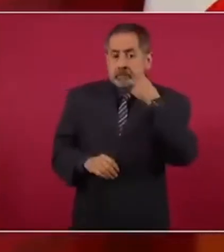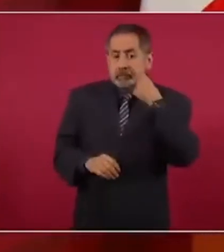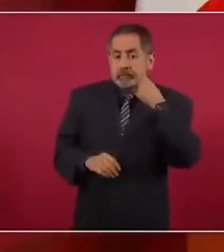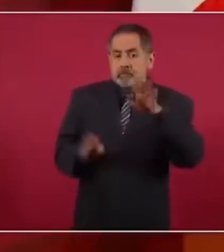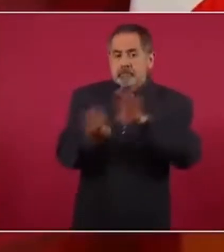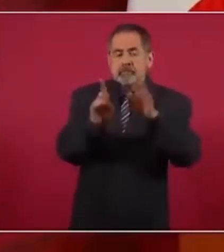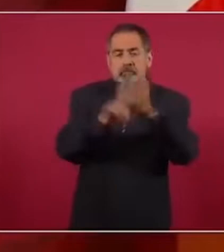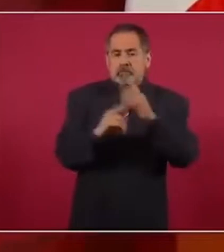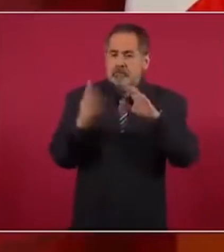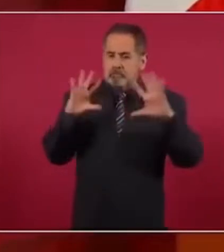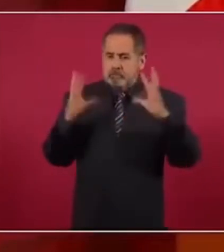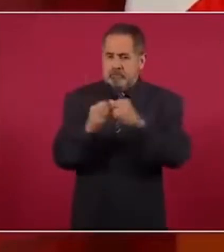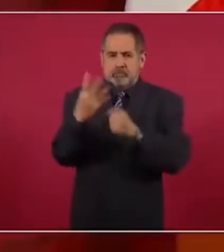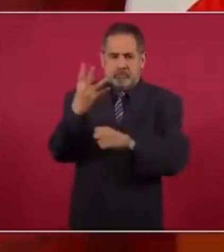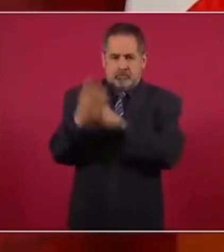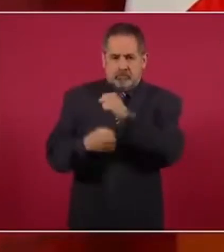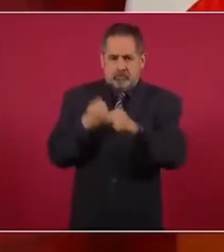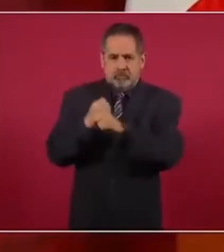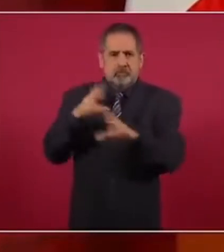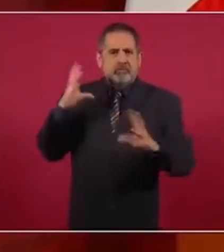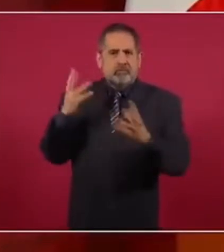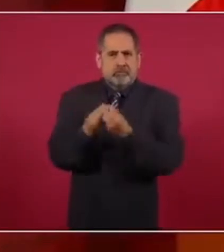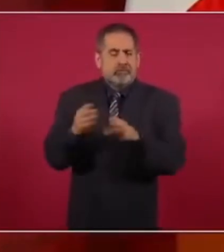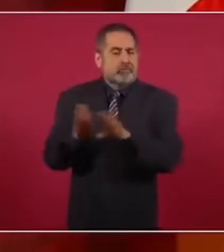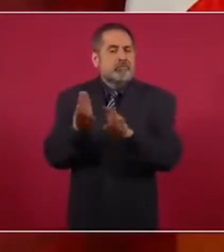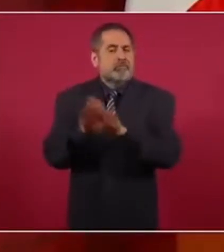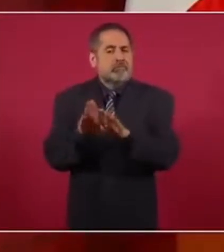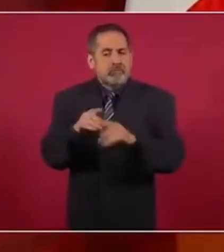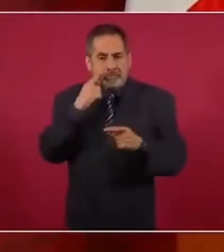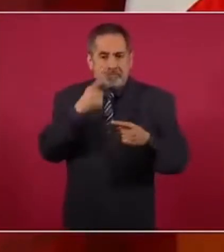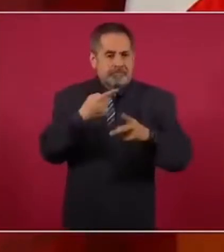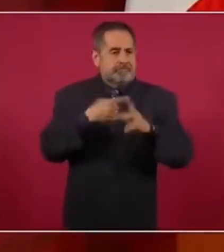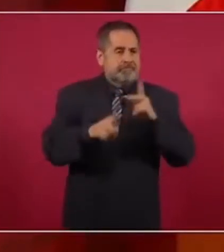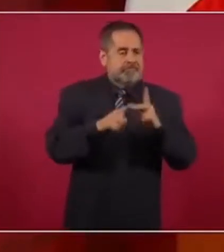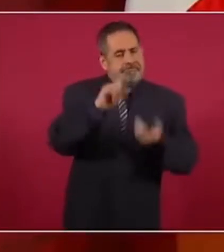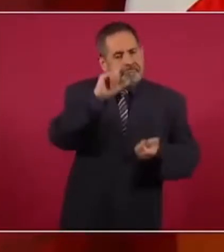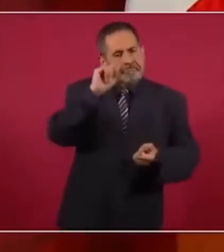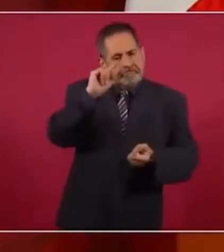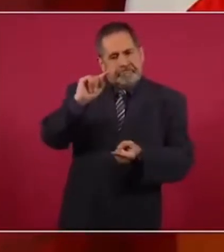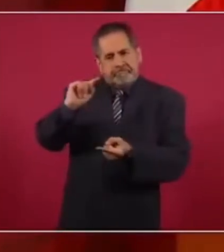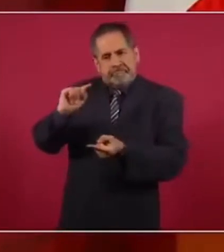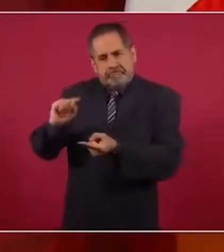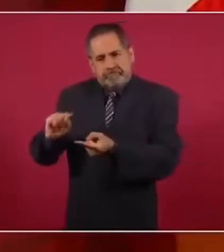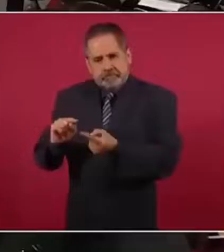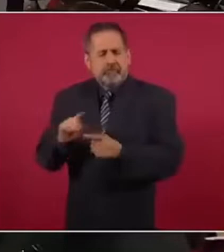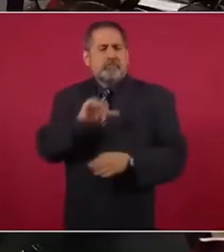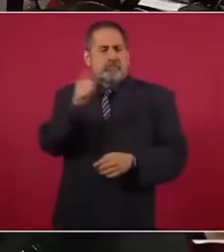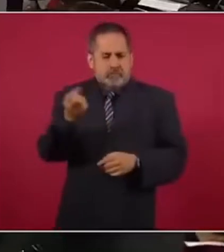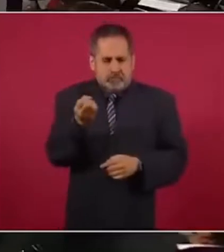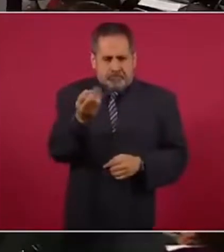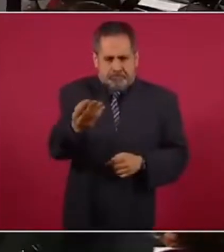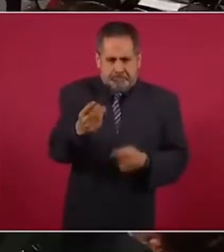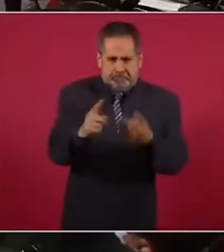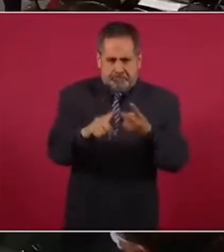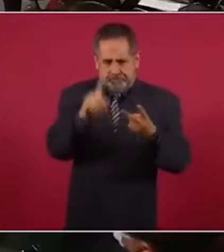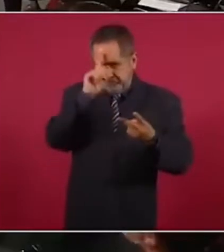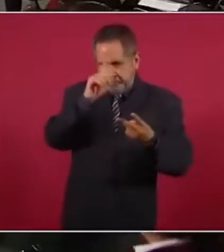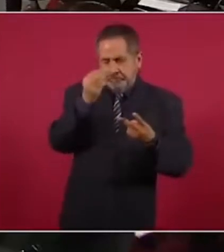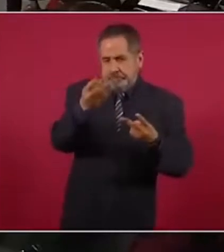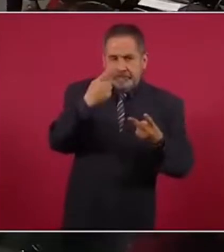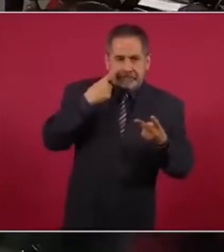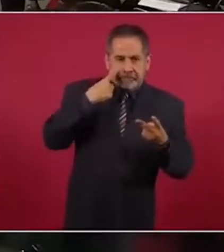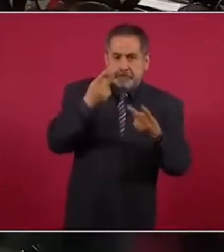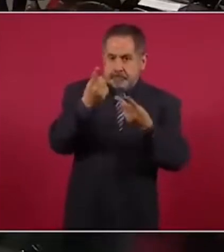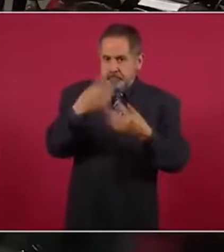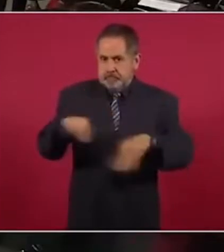tomando en cuenta los cuatro años de cómo encontramos y cómo hemos bajado. Pero te voy a dar otro dato, porque es